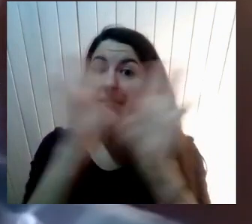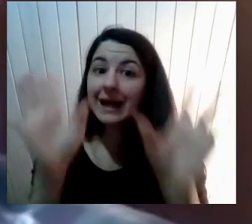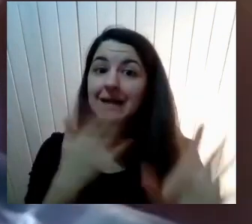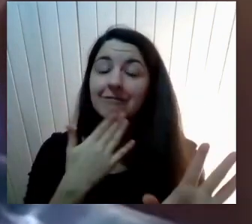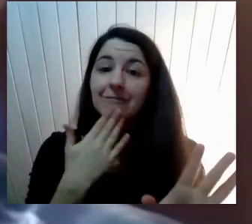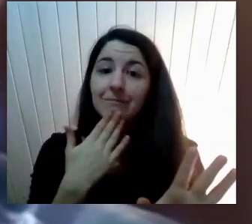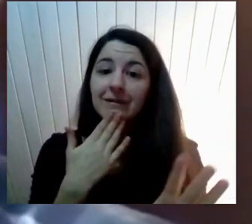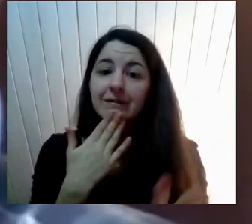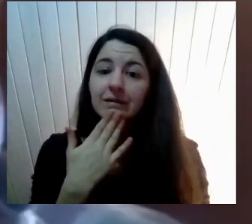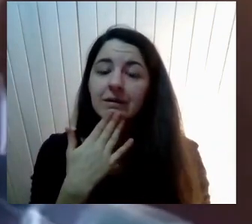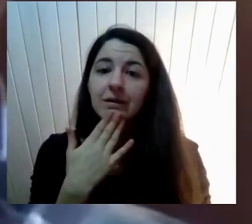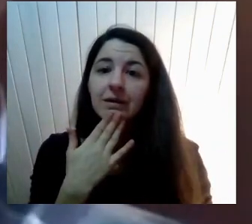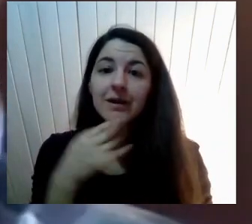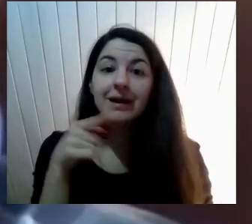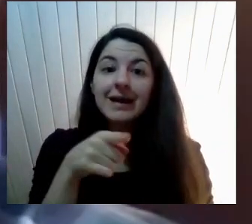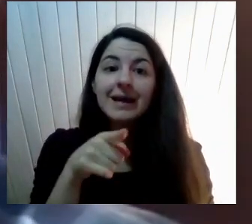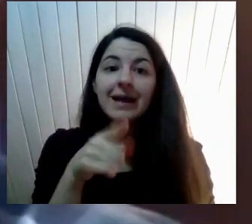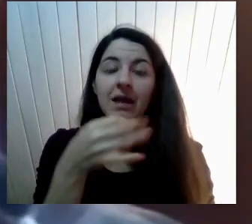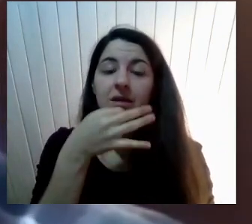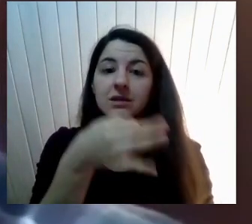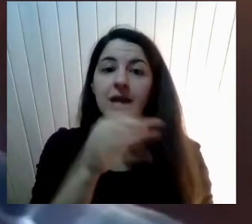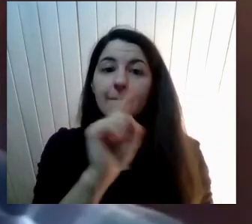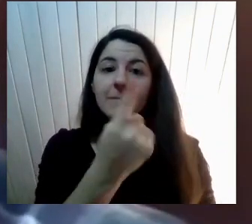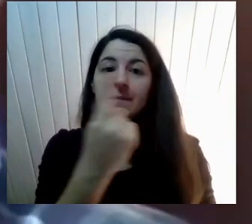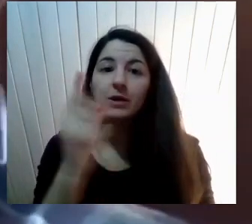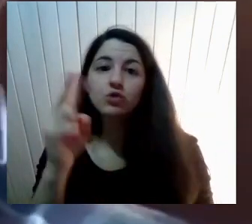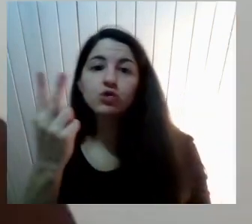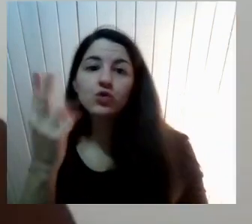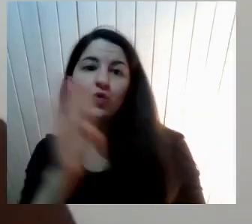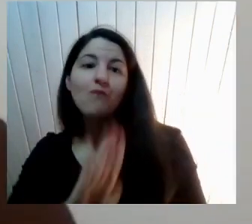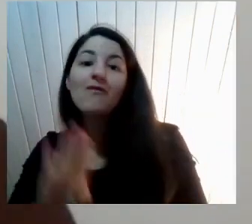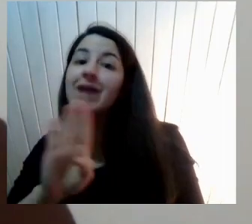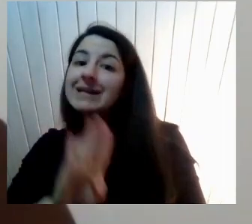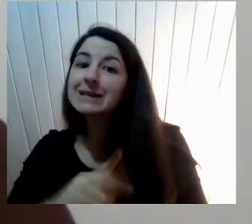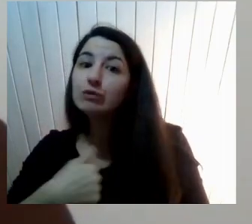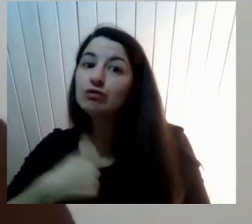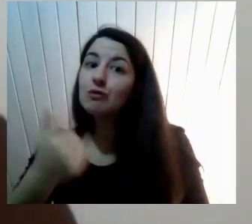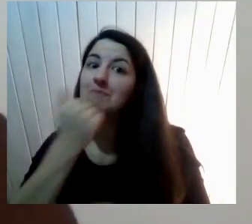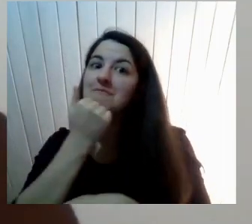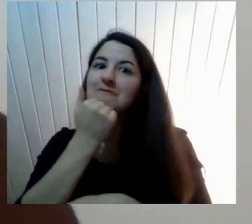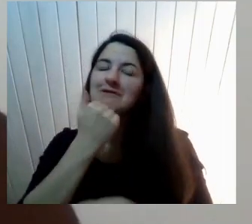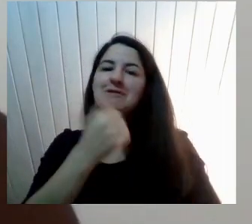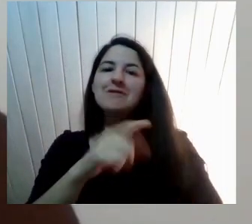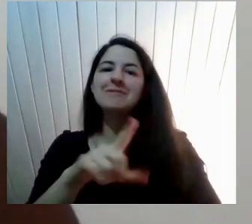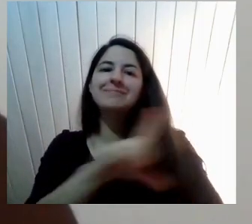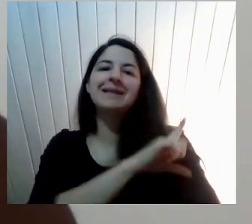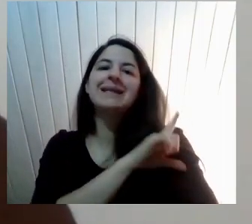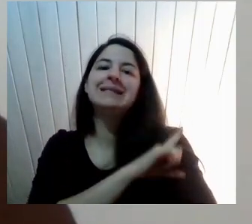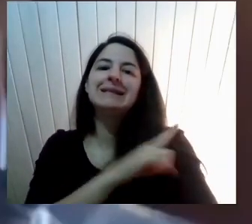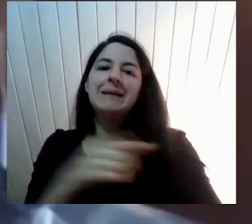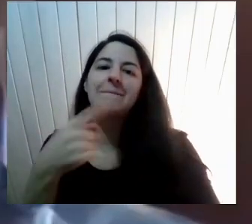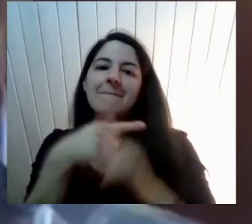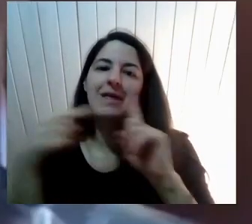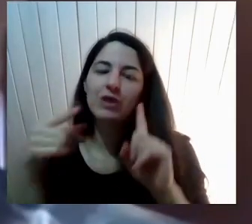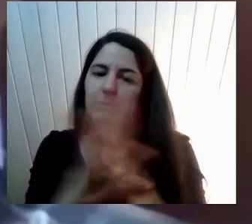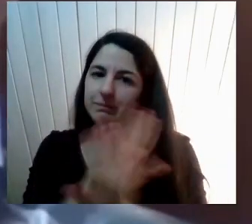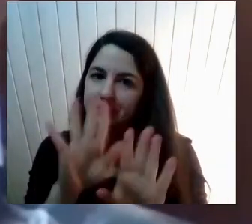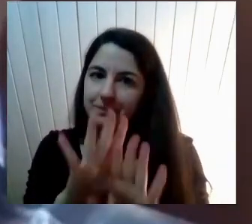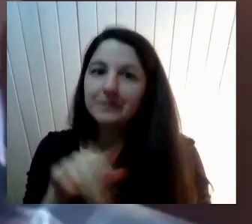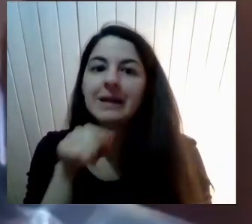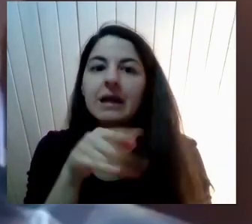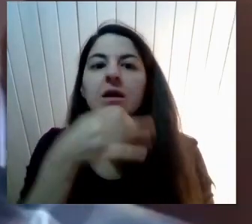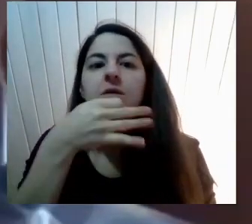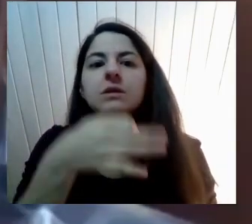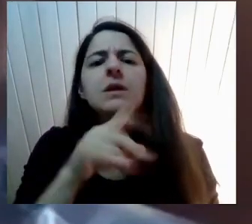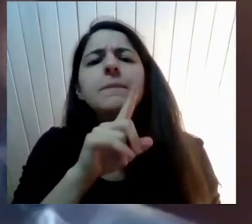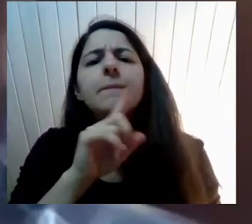hablaba De primero y segundo Básico Ya yo En medio Tradiciono la La vista Ella nos indica Que preguntaba Porque en esos